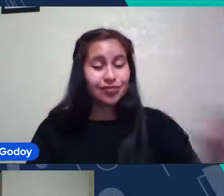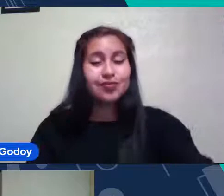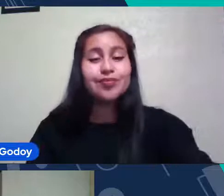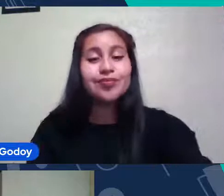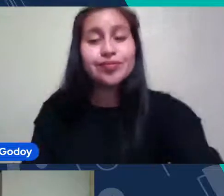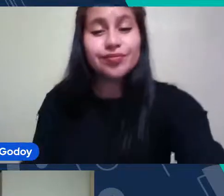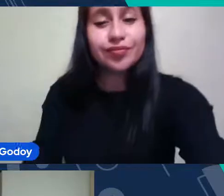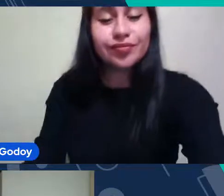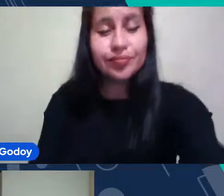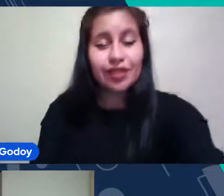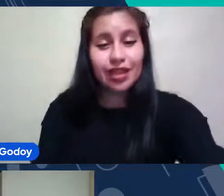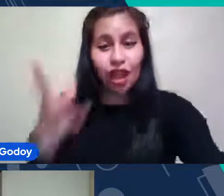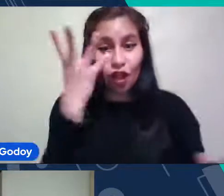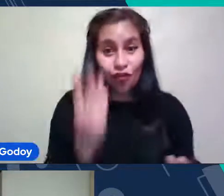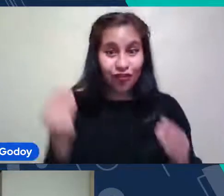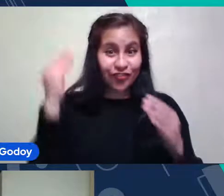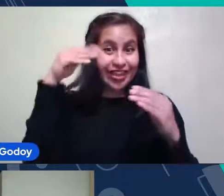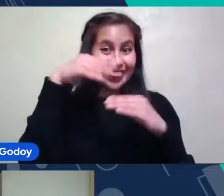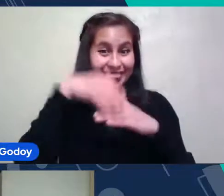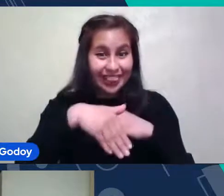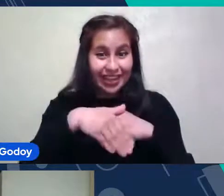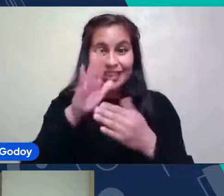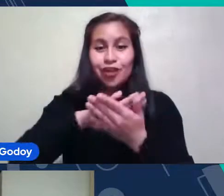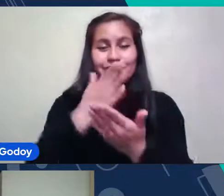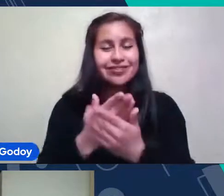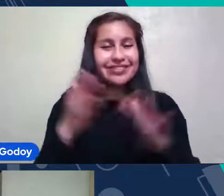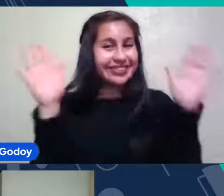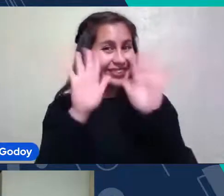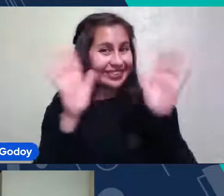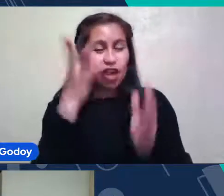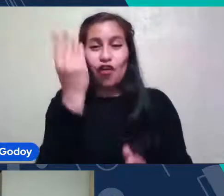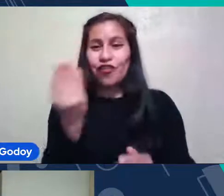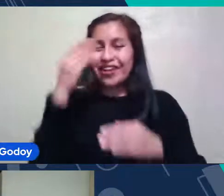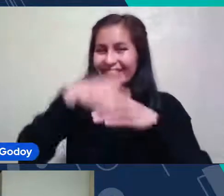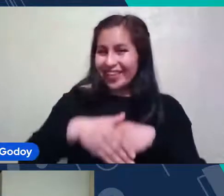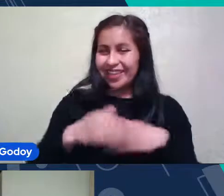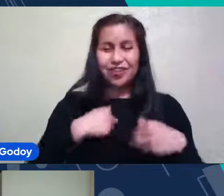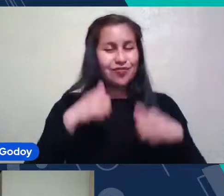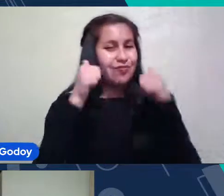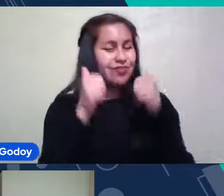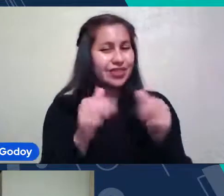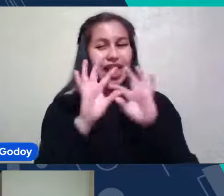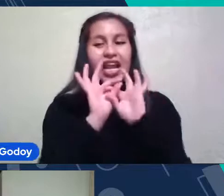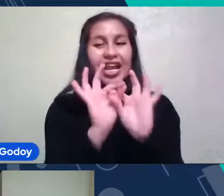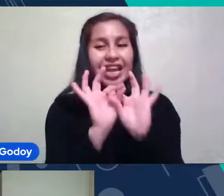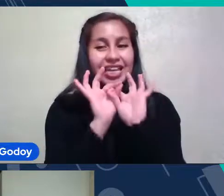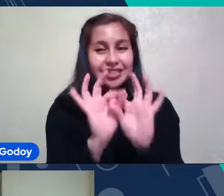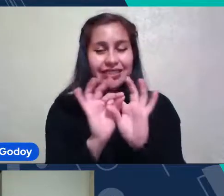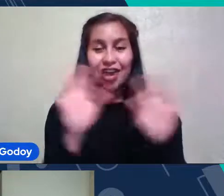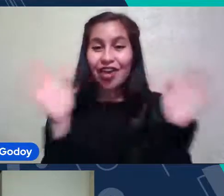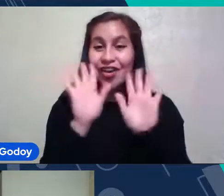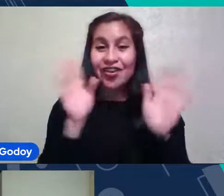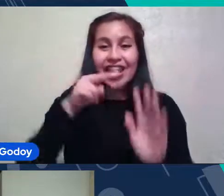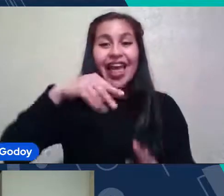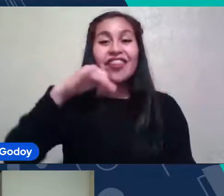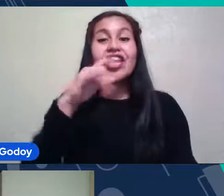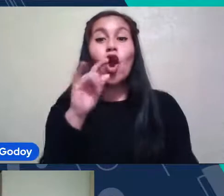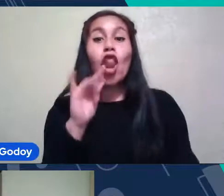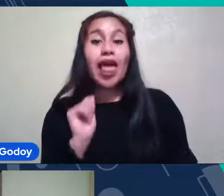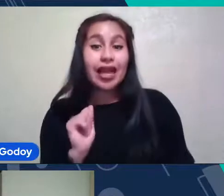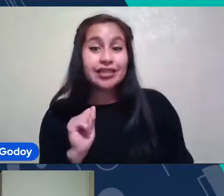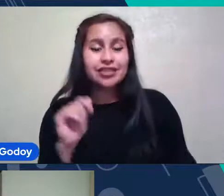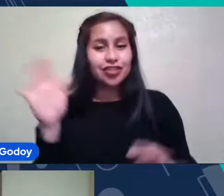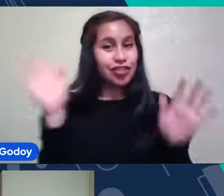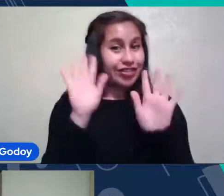Buenas tardes, Simón. ¿Cómo estás? Hola, hola, buenas tardes. Estoy bien. Muchas gracias, Nicolás. Hola, Nicolás. Hola, Tiare. Y hola a quienes nos están